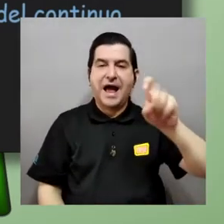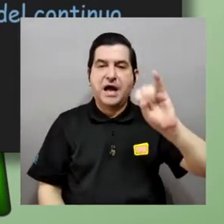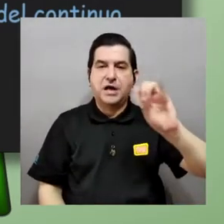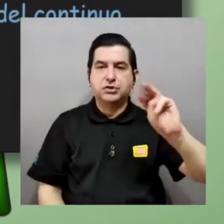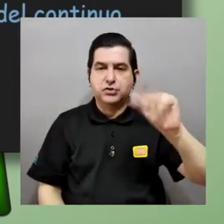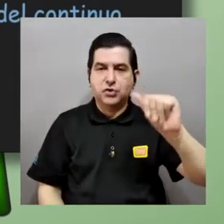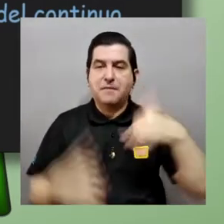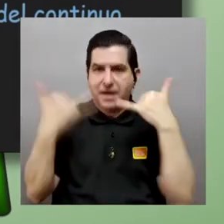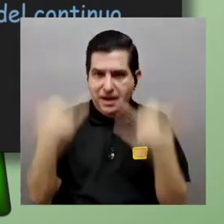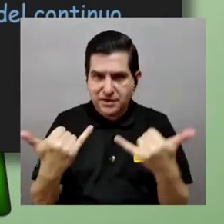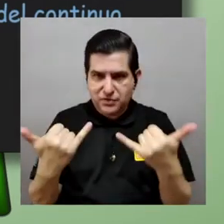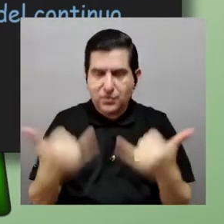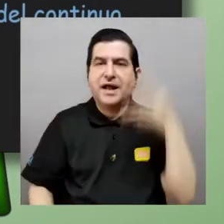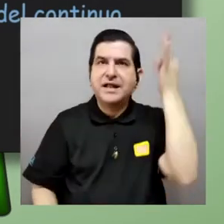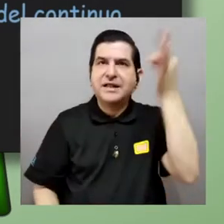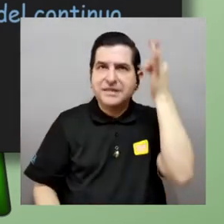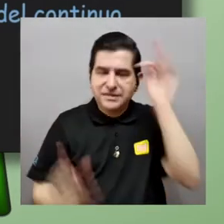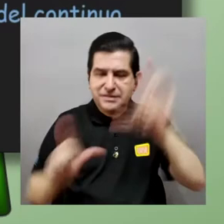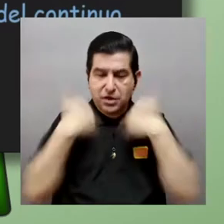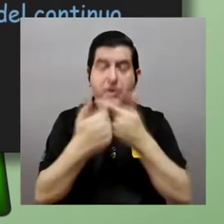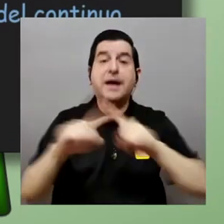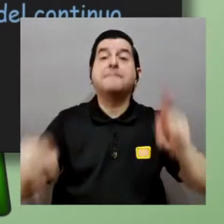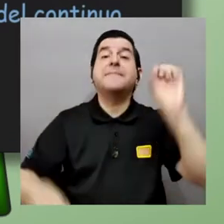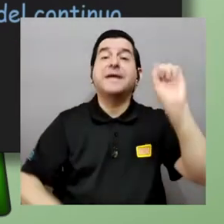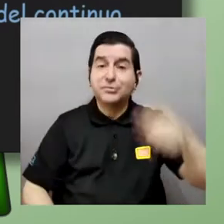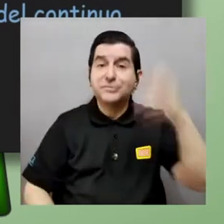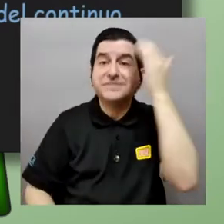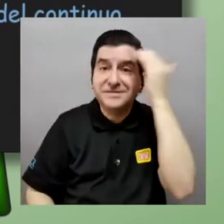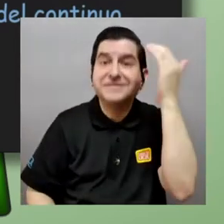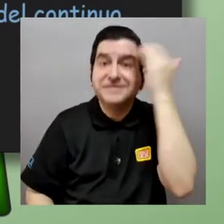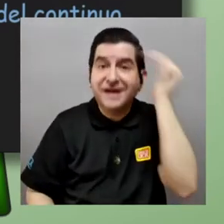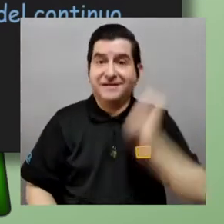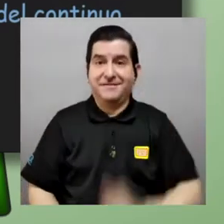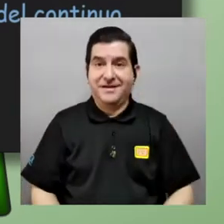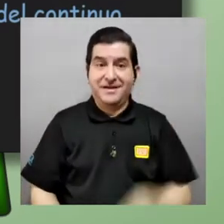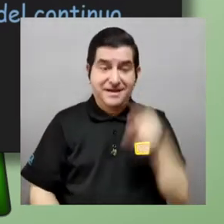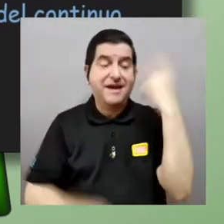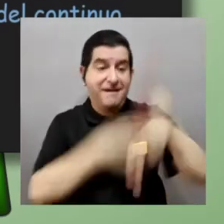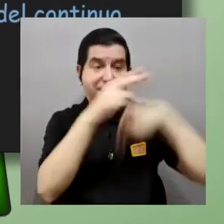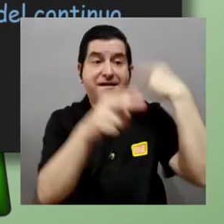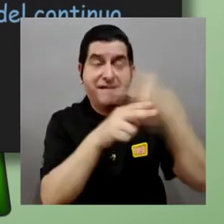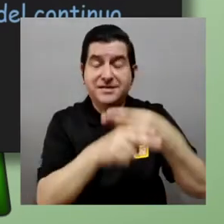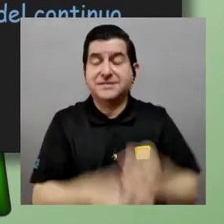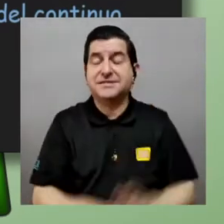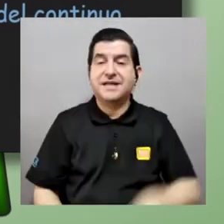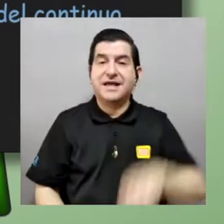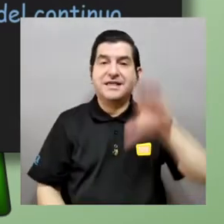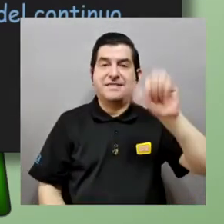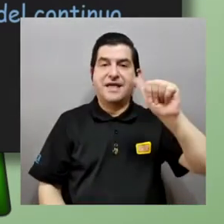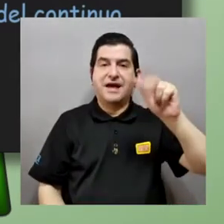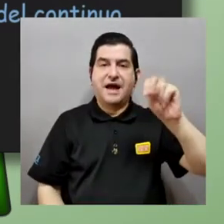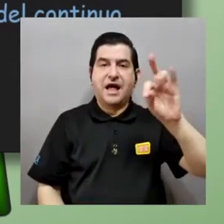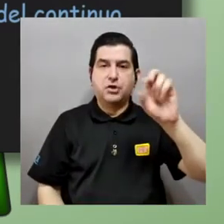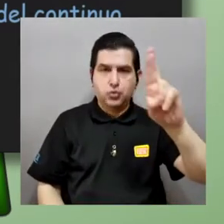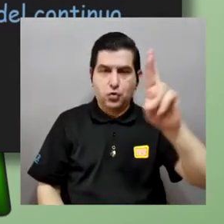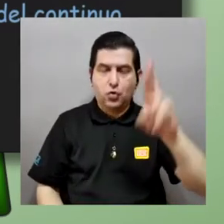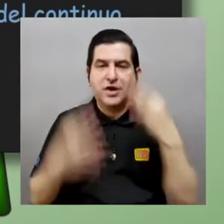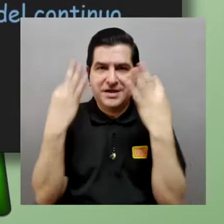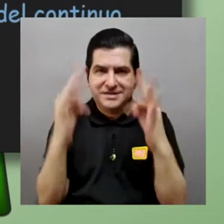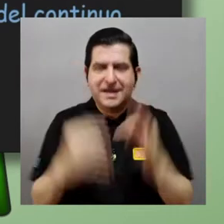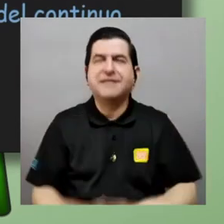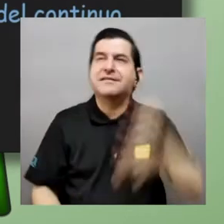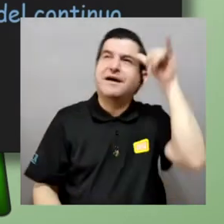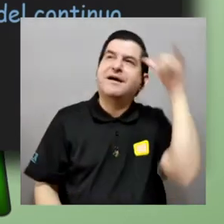cierto y lo que sí sabemos en teoría de conjuntos es que en este universo que creó Cantor donde tratamos a los infinitos como